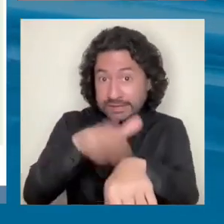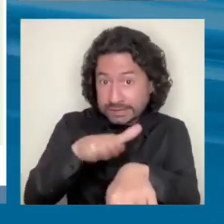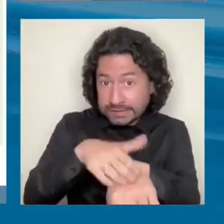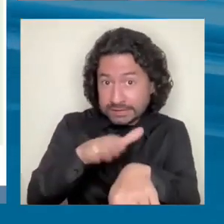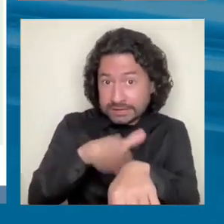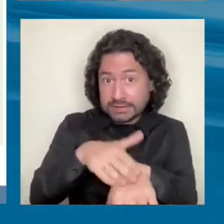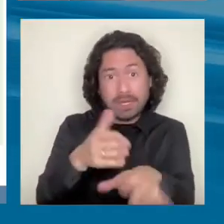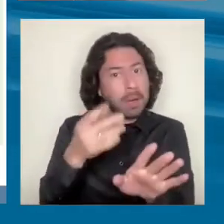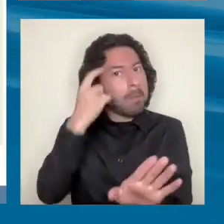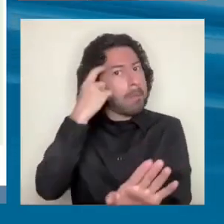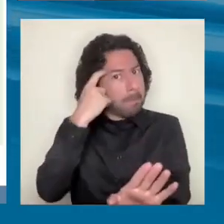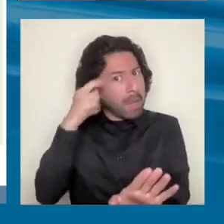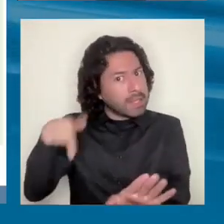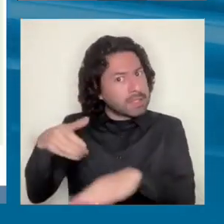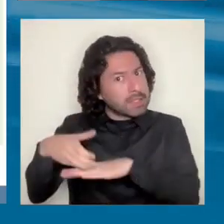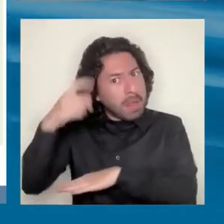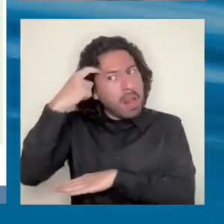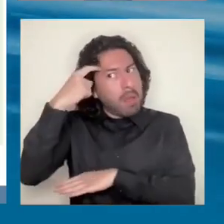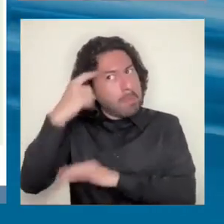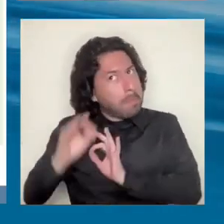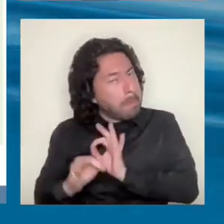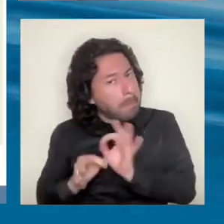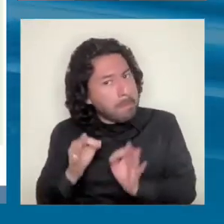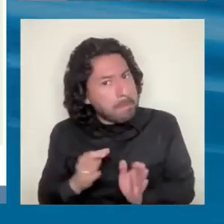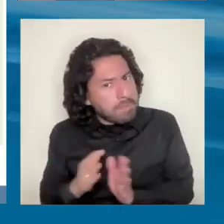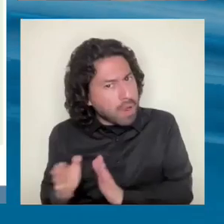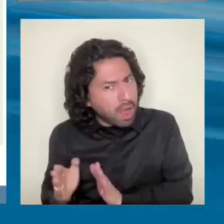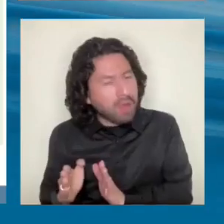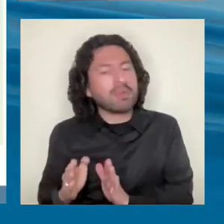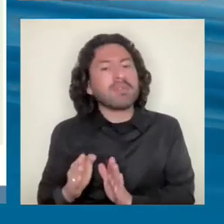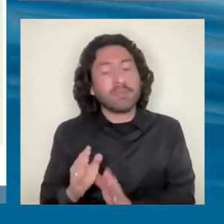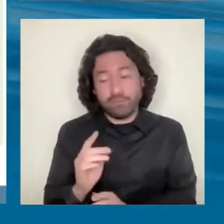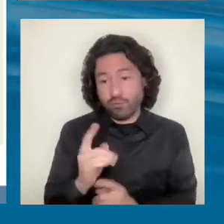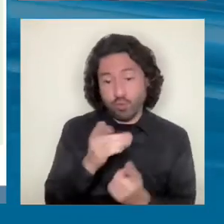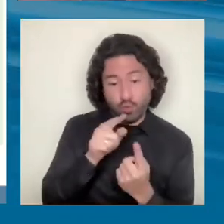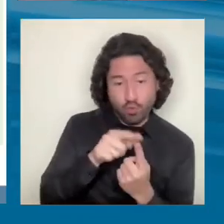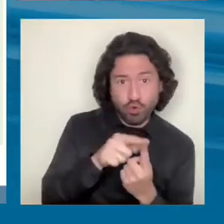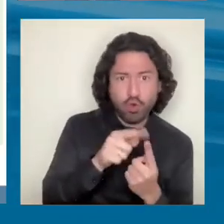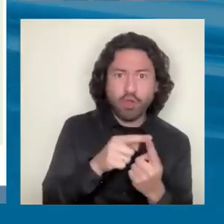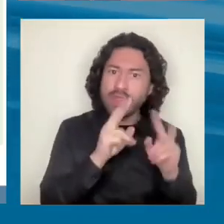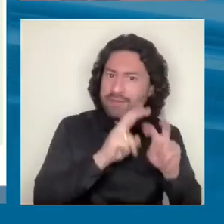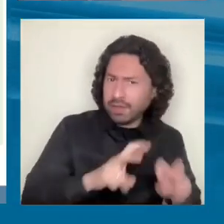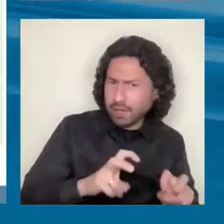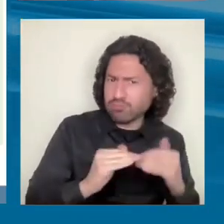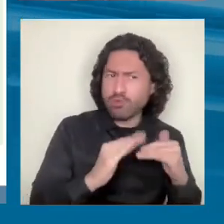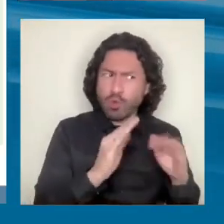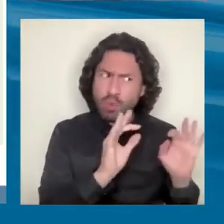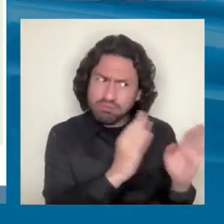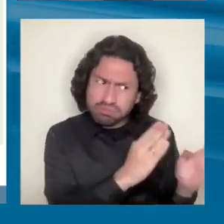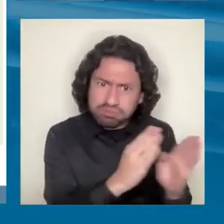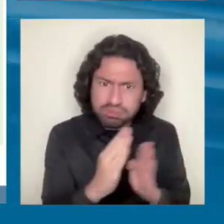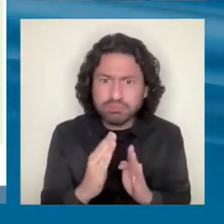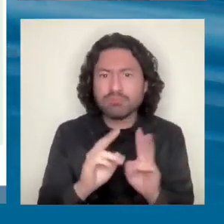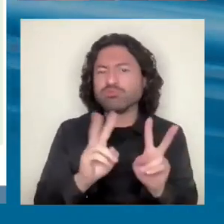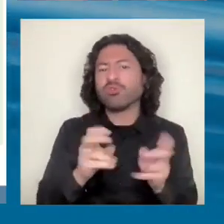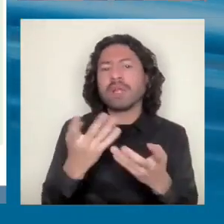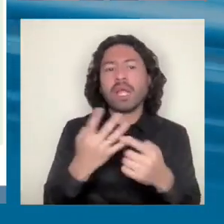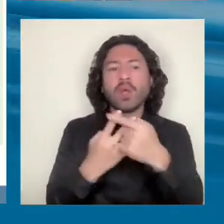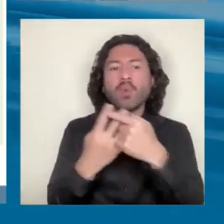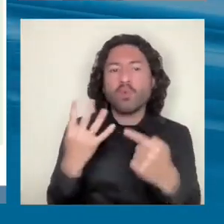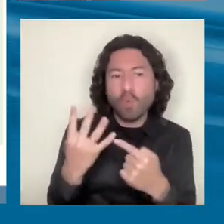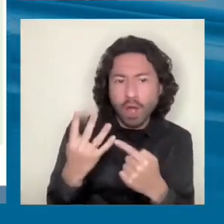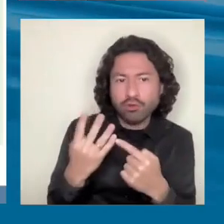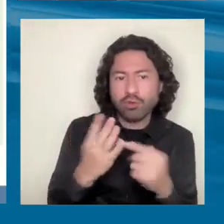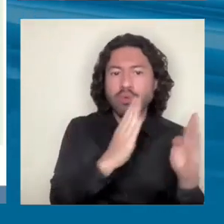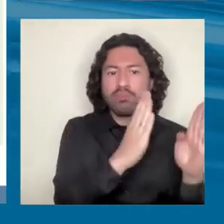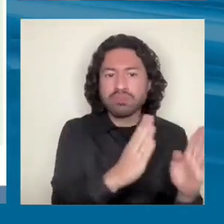planeando en CEPAL, es tener un plan de investigación más sistemático sobre estas cuatro cosas. Gobernanza, espacios de diálogo social,